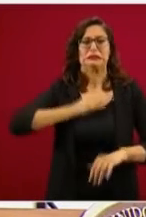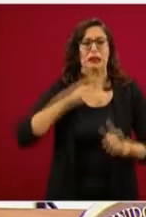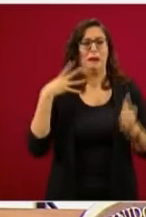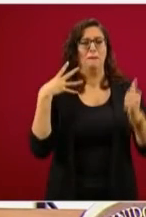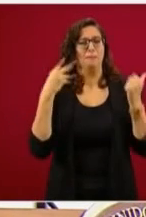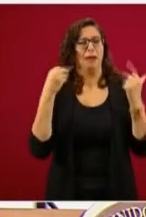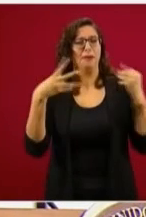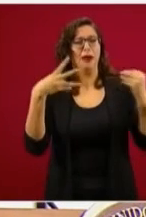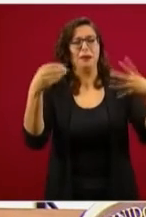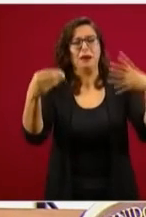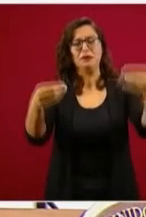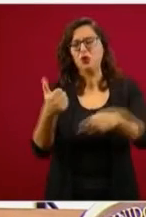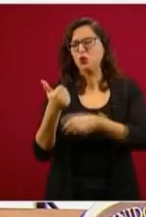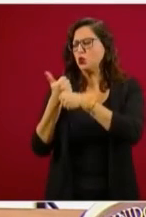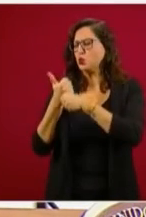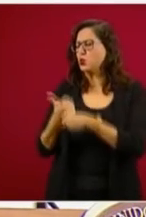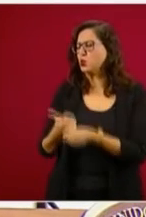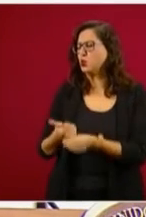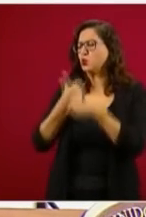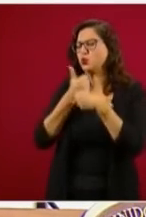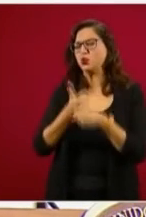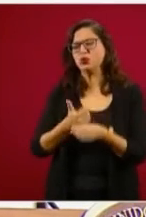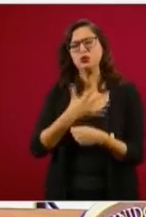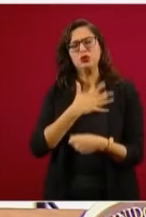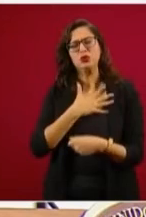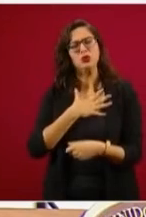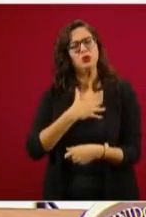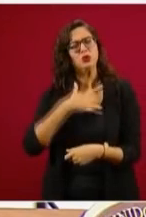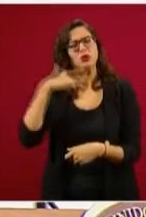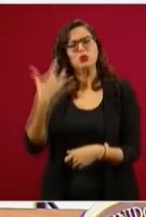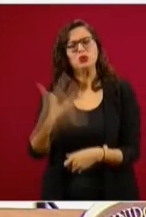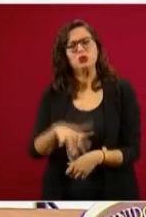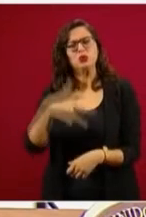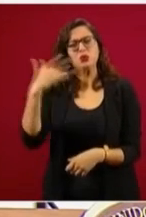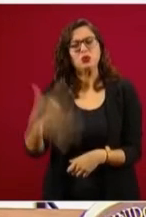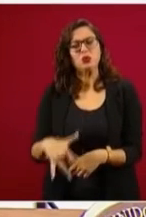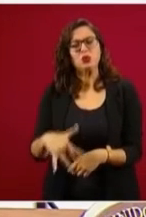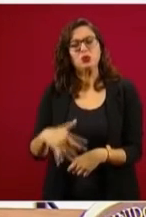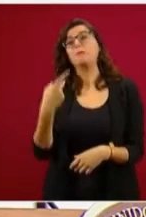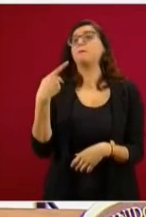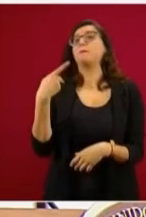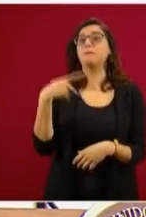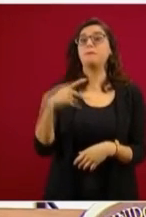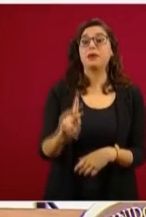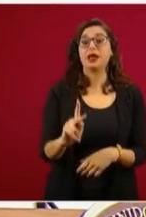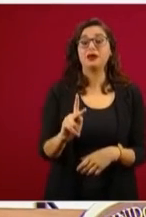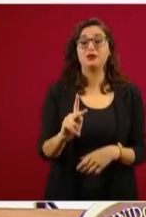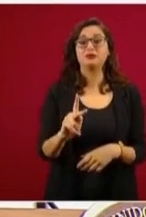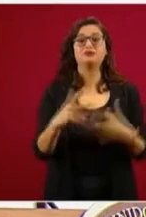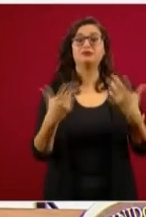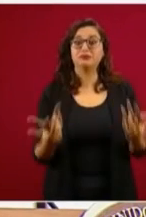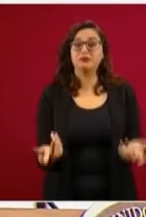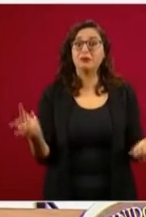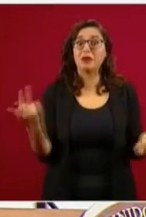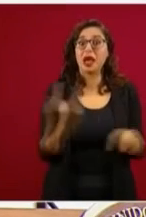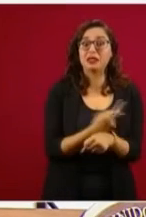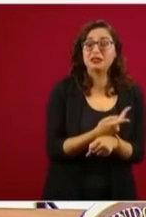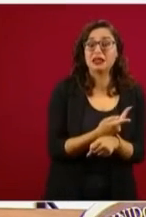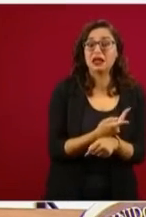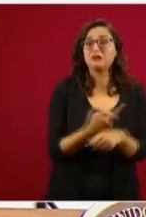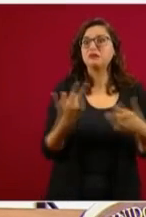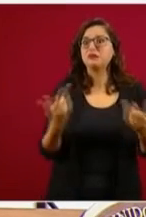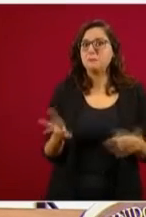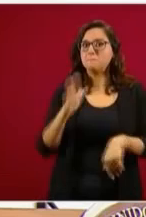porque, mira, José, una de las cosas que yo quisiera comentar respecto a este informe es que a lo mejor digo una verdad de